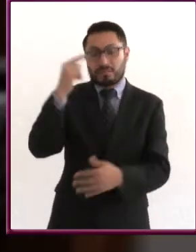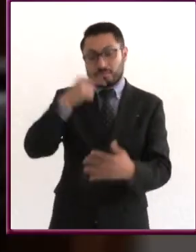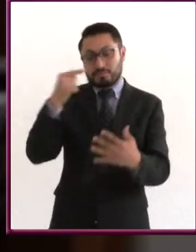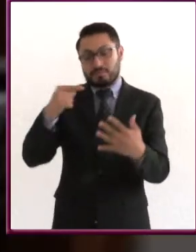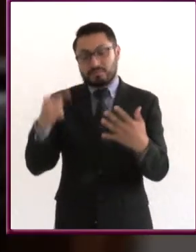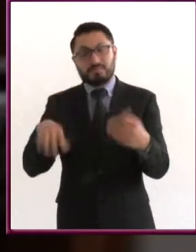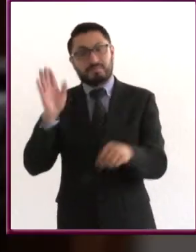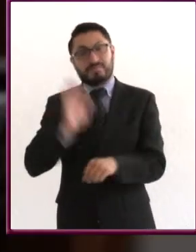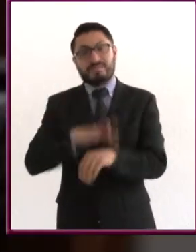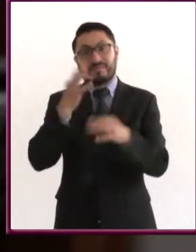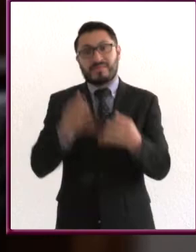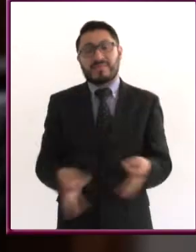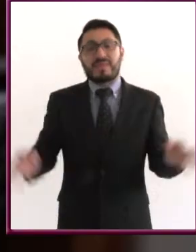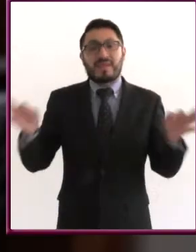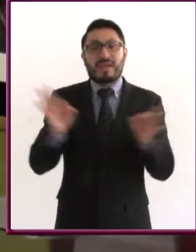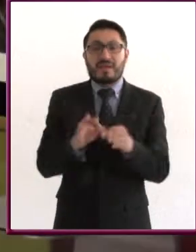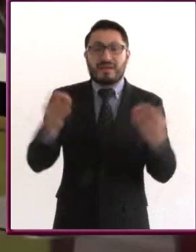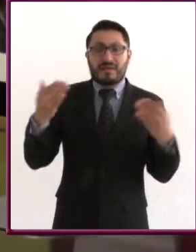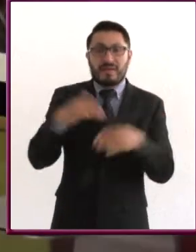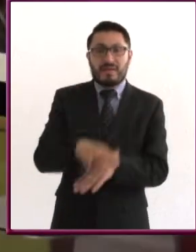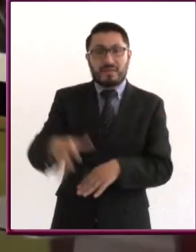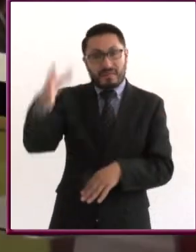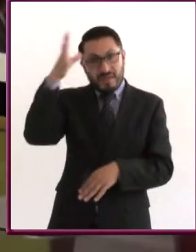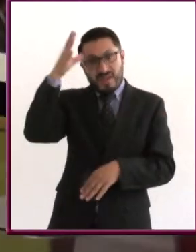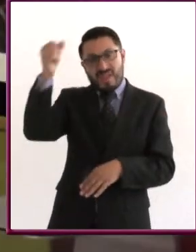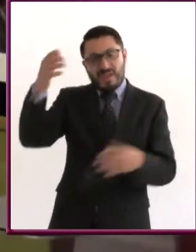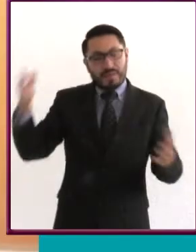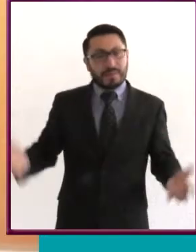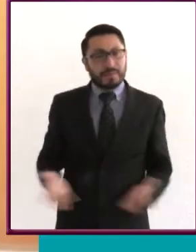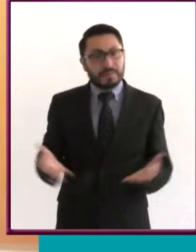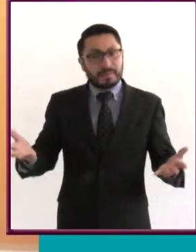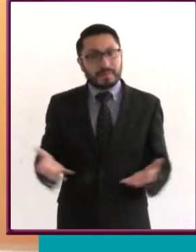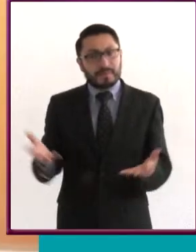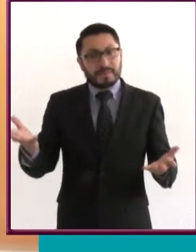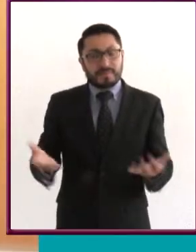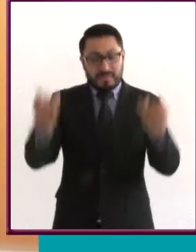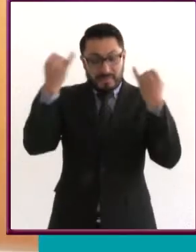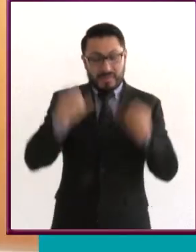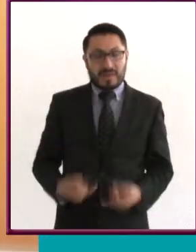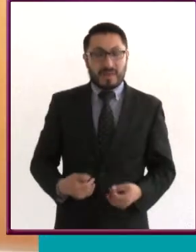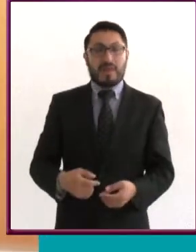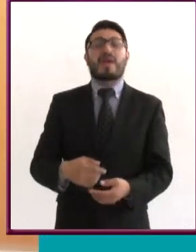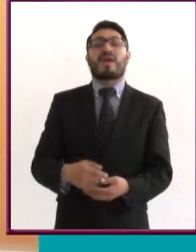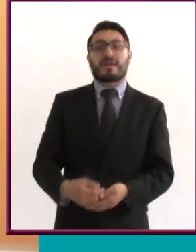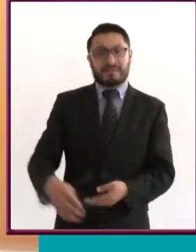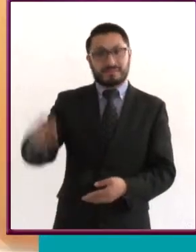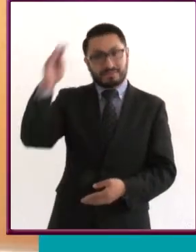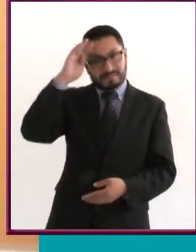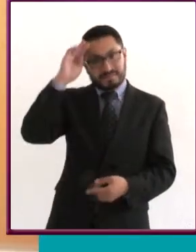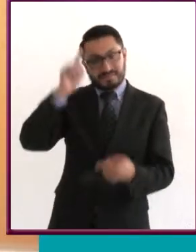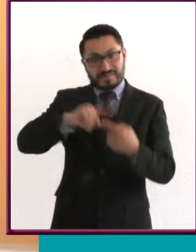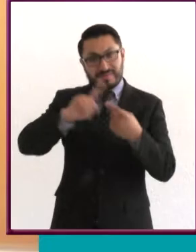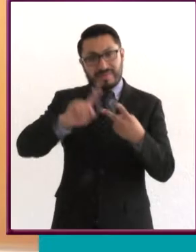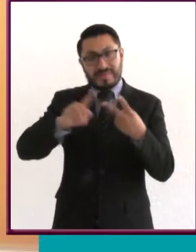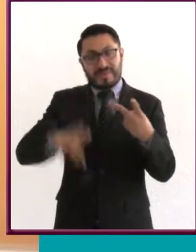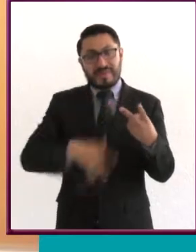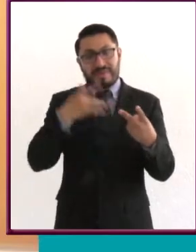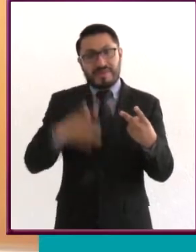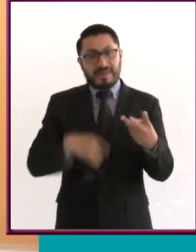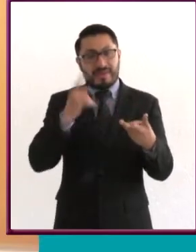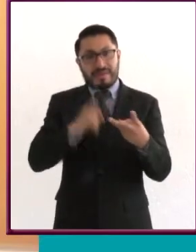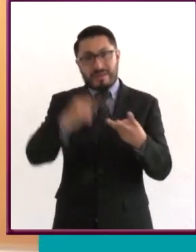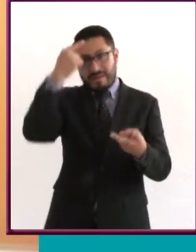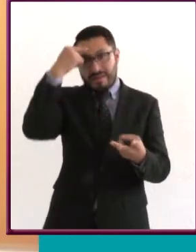más importantes en la construcción del autoconcepto? Los pensamientos, los sentimientos y las